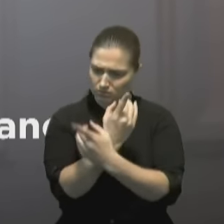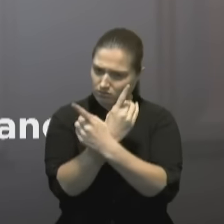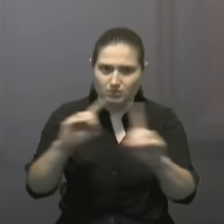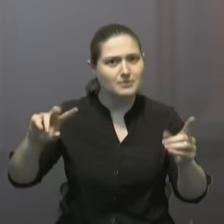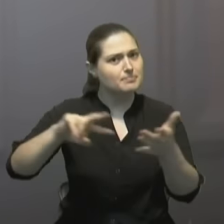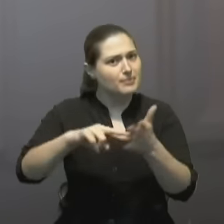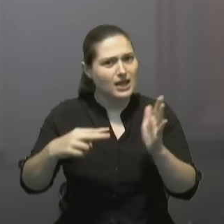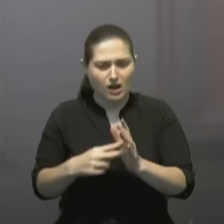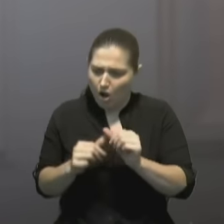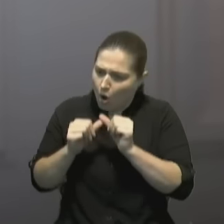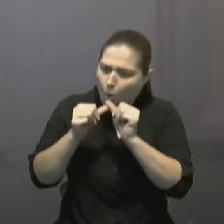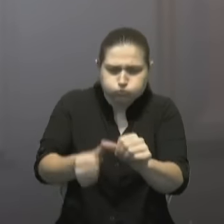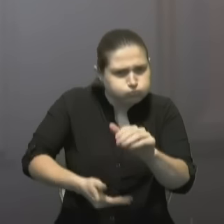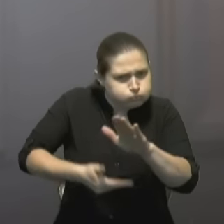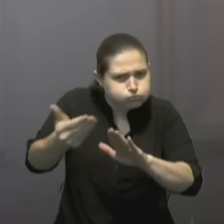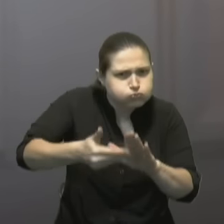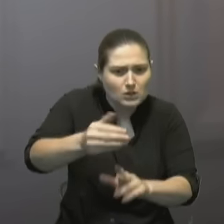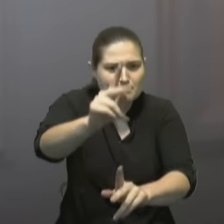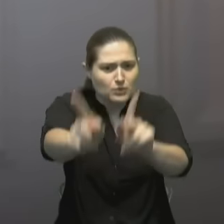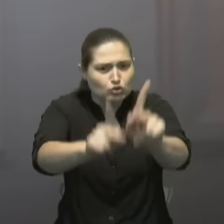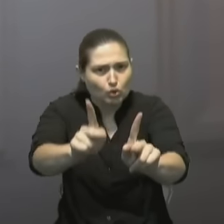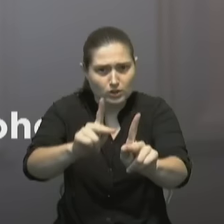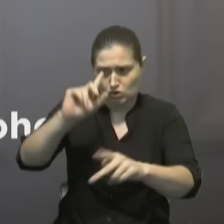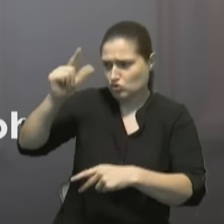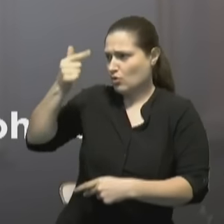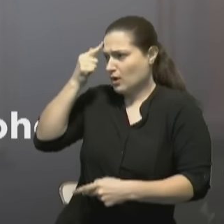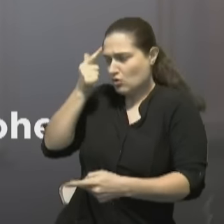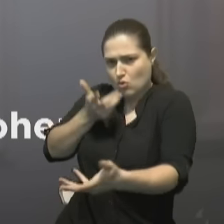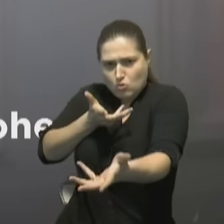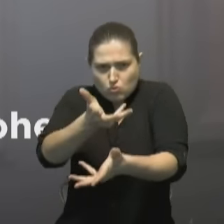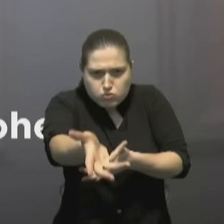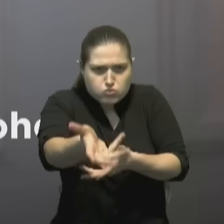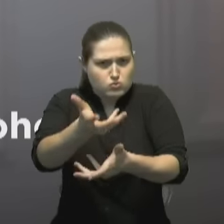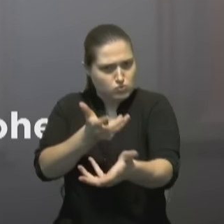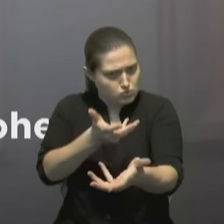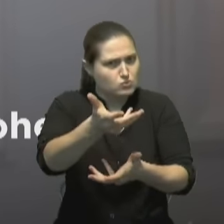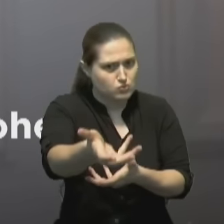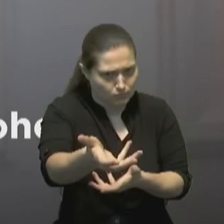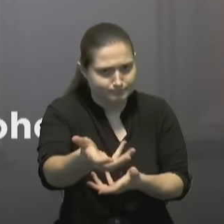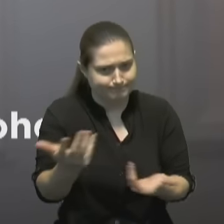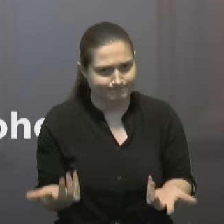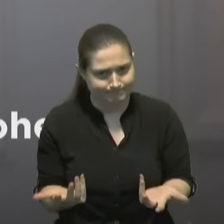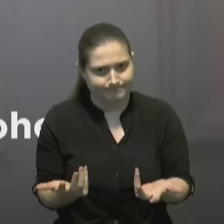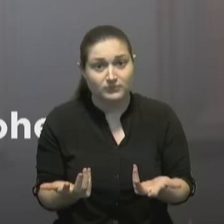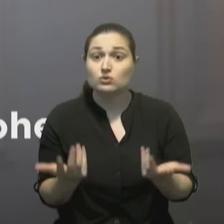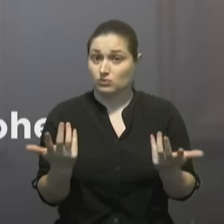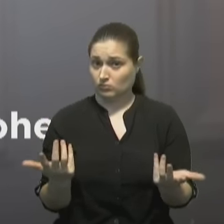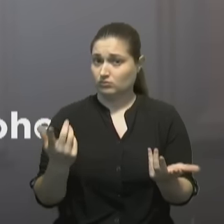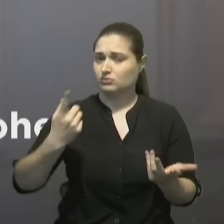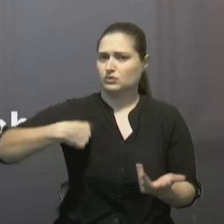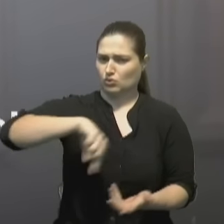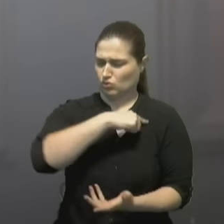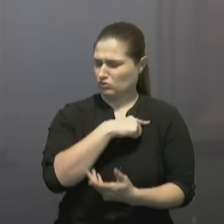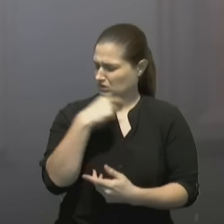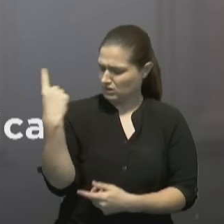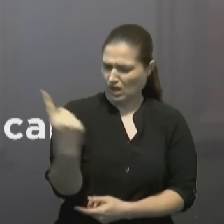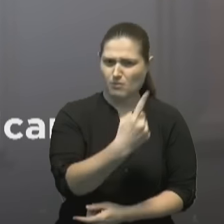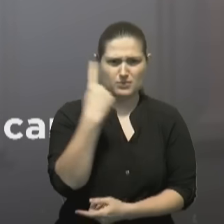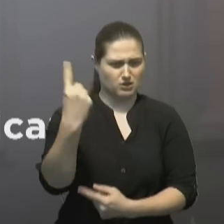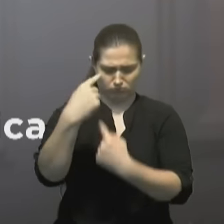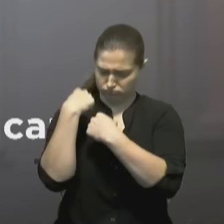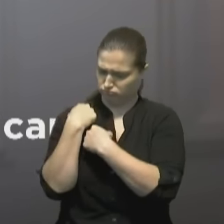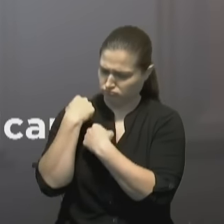permanente entre el pueblo y sus gobernantes. En este sentido, nuestra práctica ha sido siempre coherente,